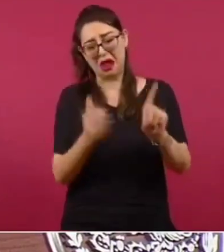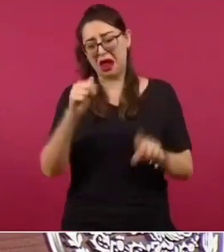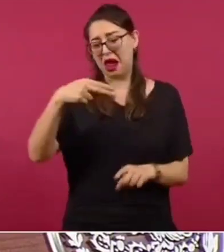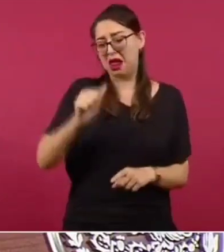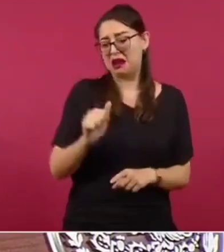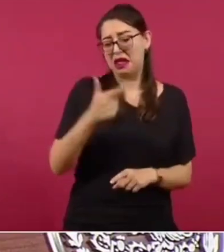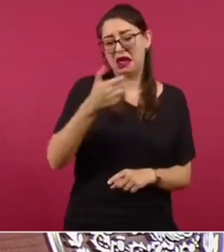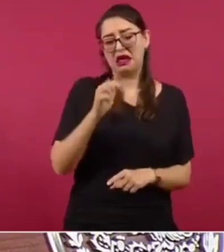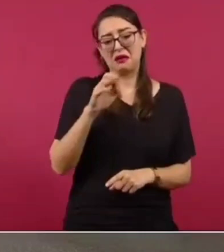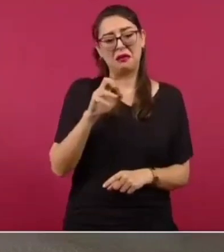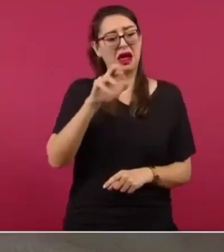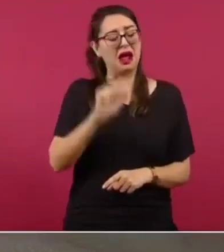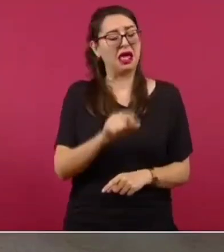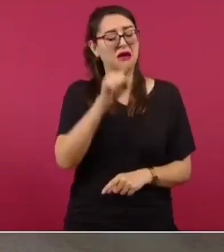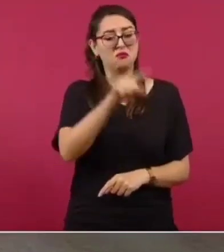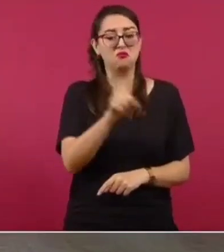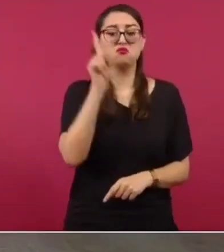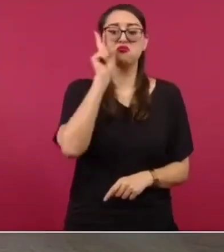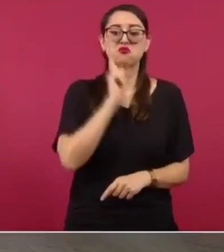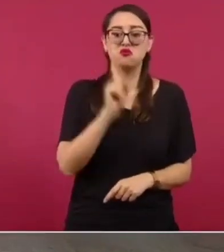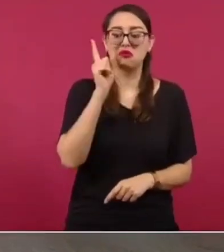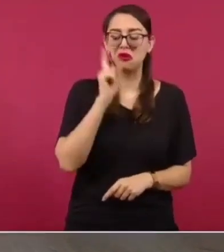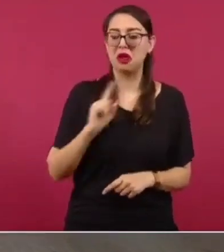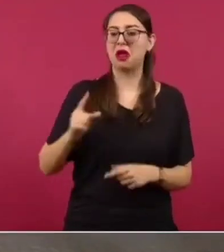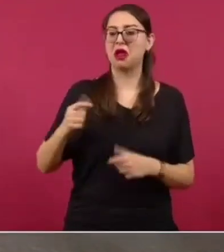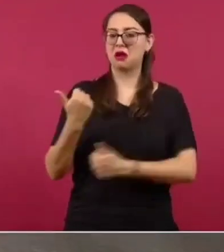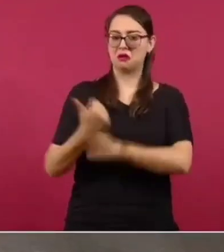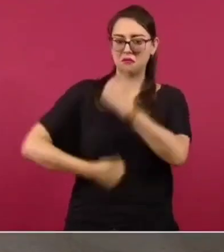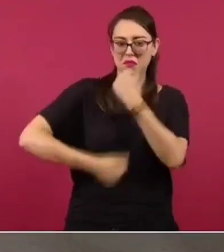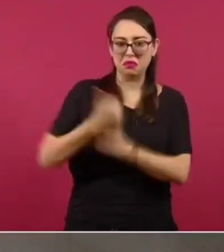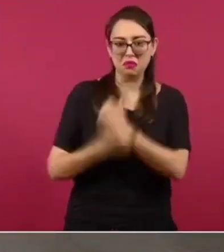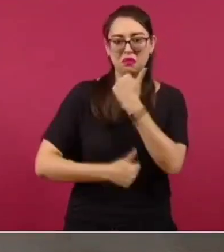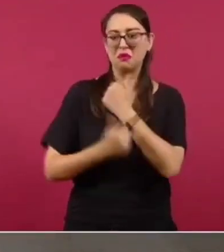mujer, medallista olímpica,